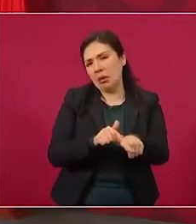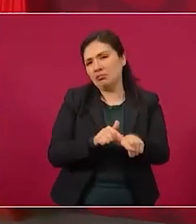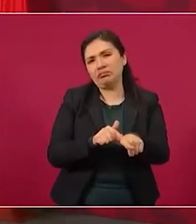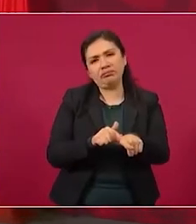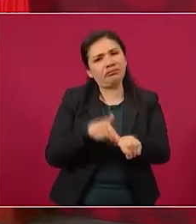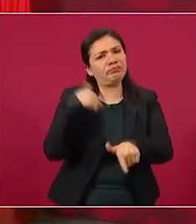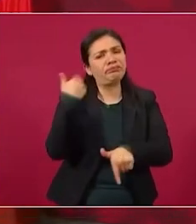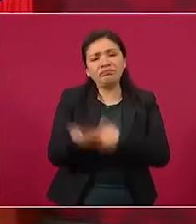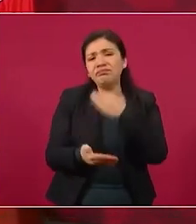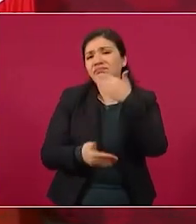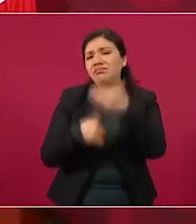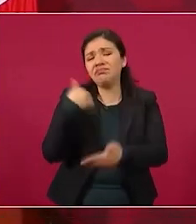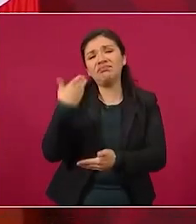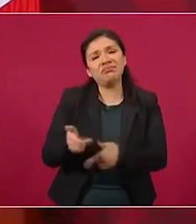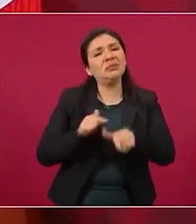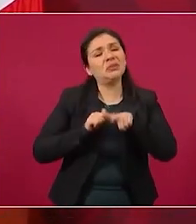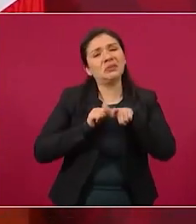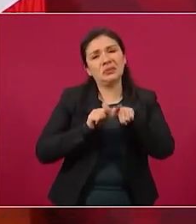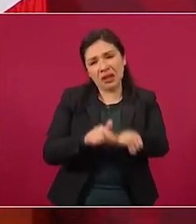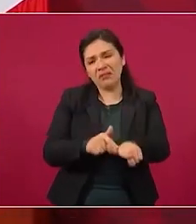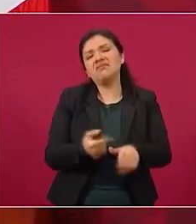todas esas campañas